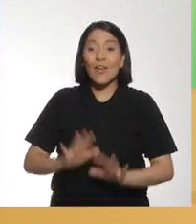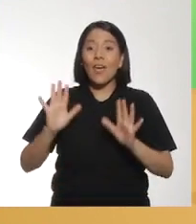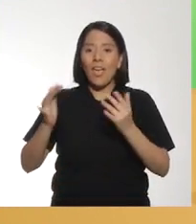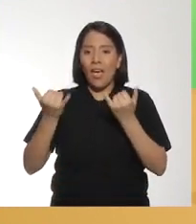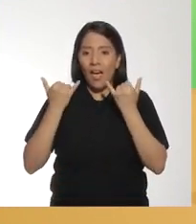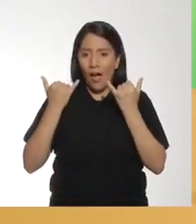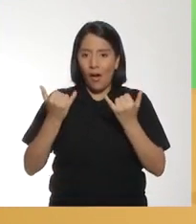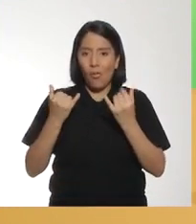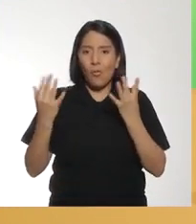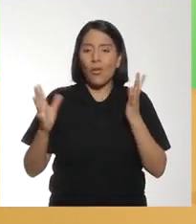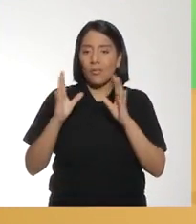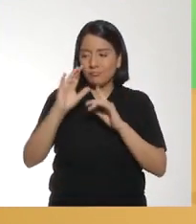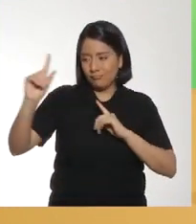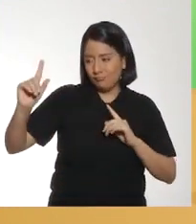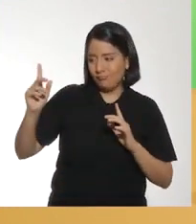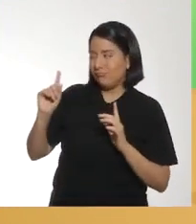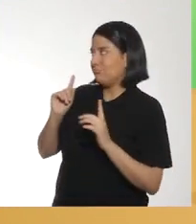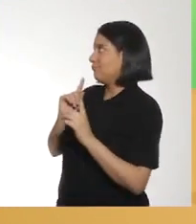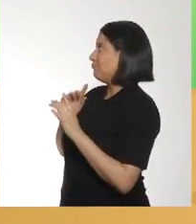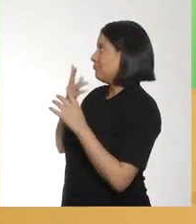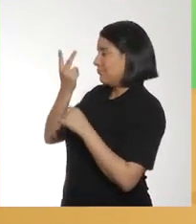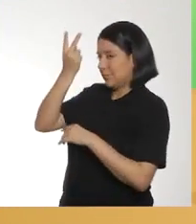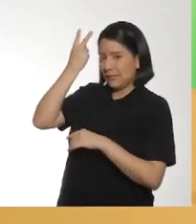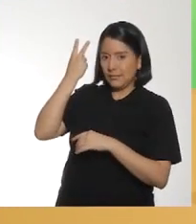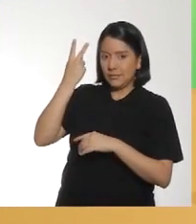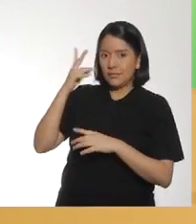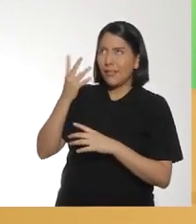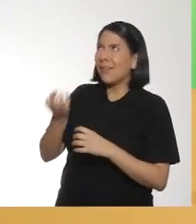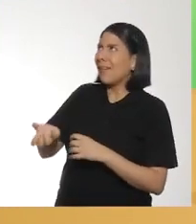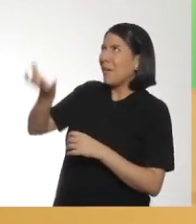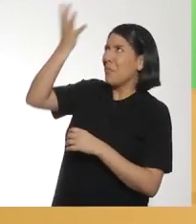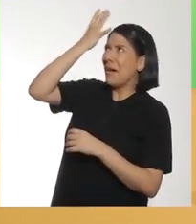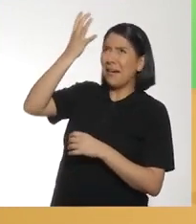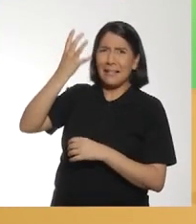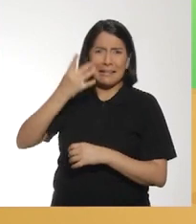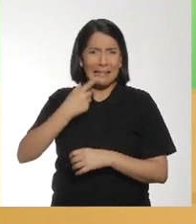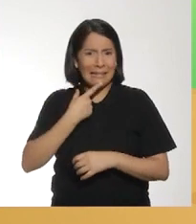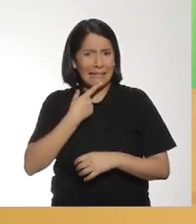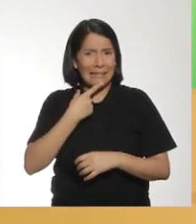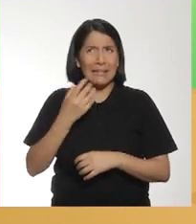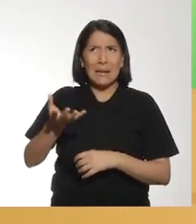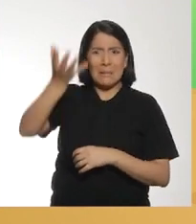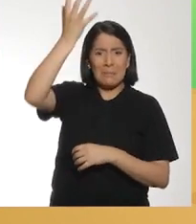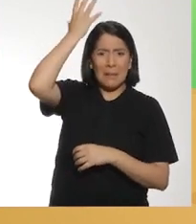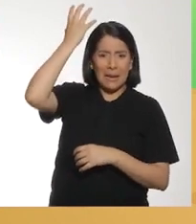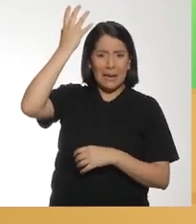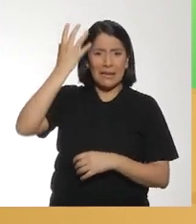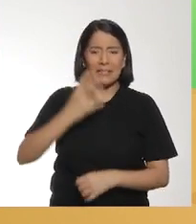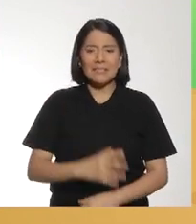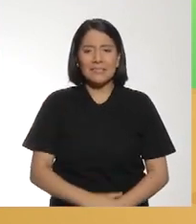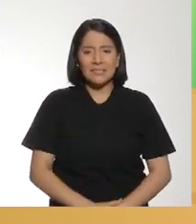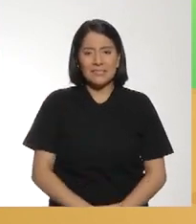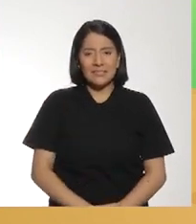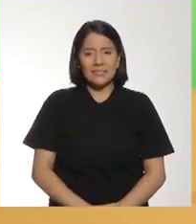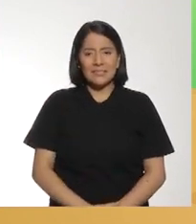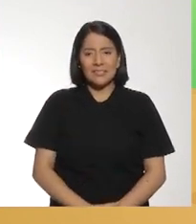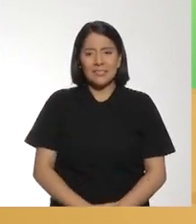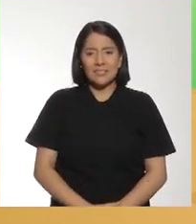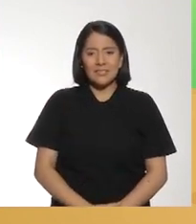Ok Ahora, voltea Vas a lanzar hacia atrás ¿Qué? Despacito